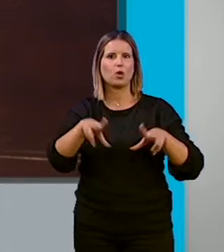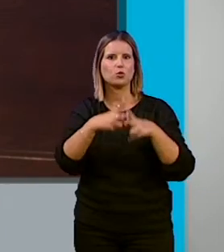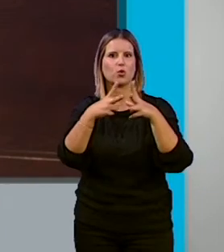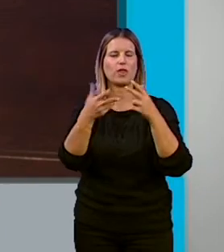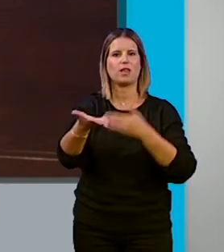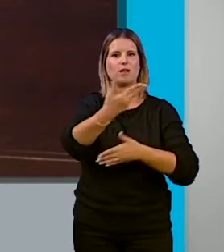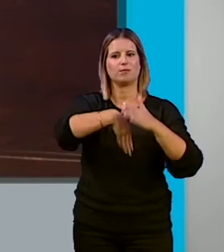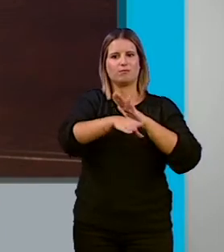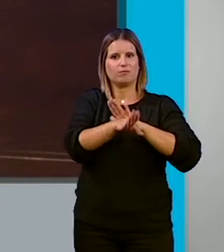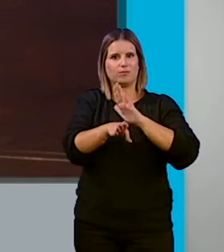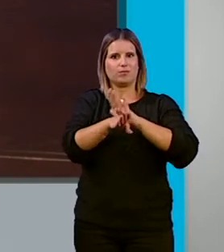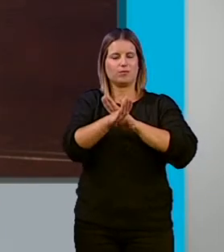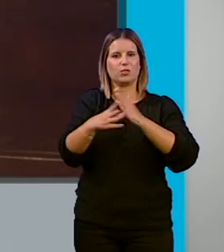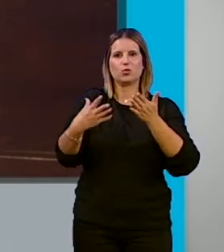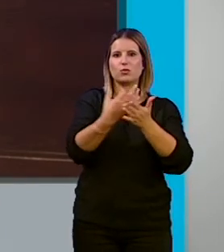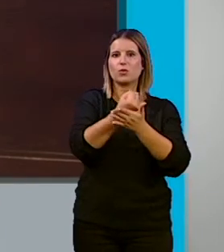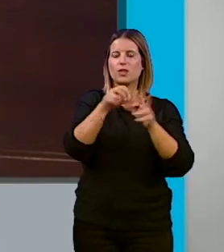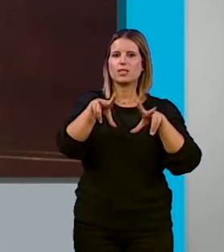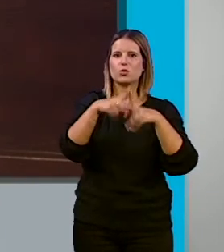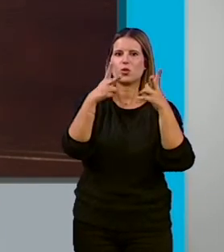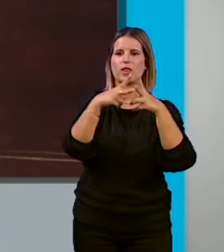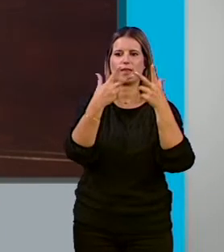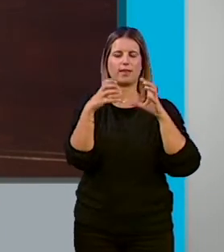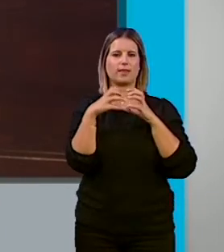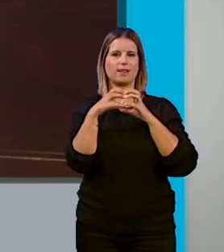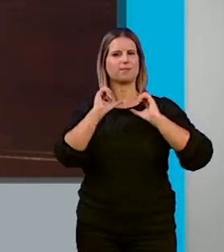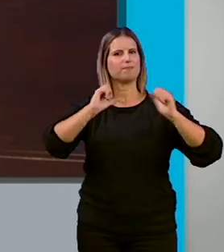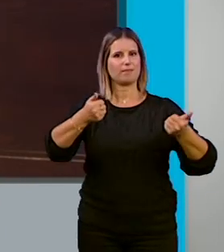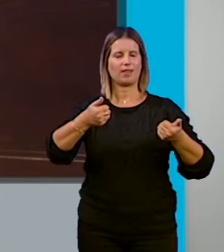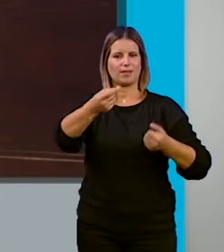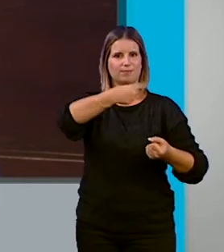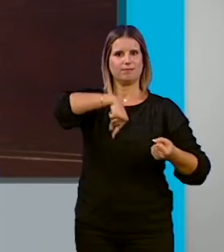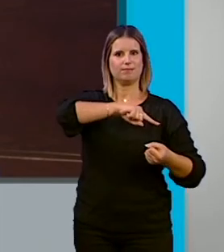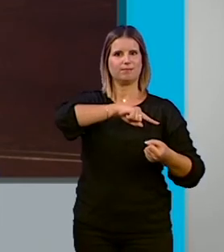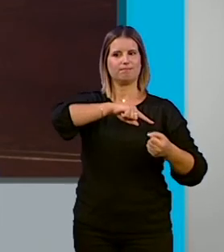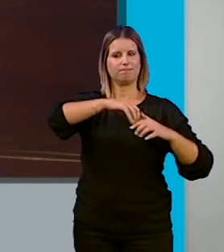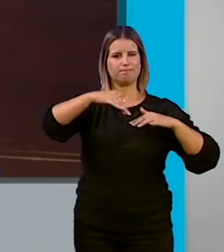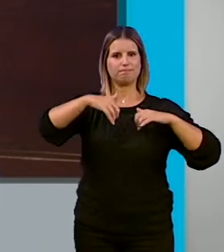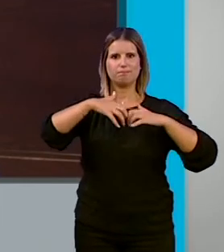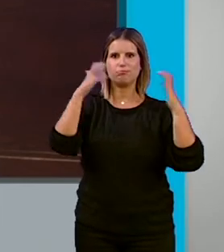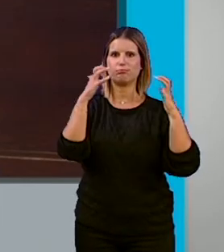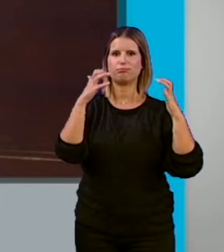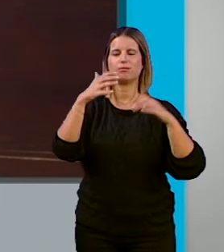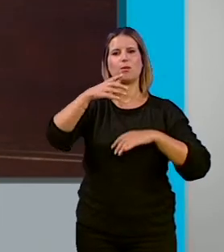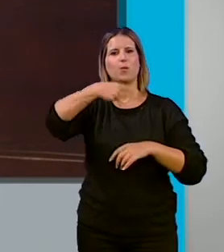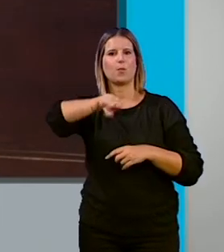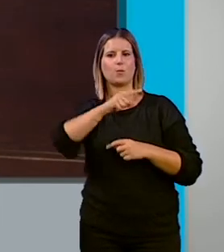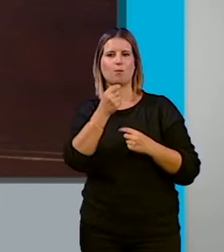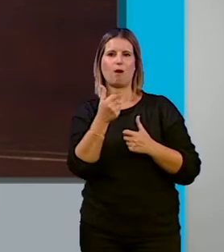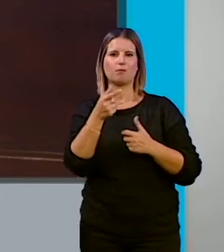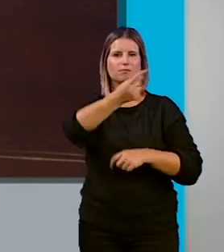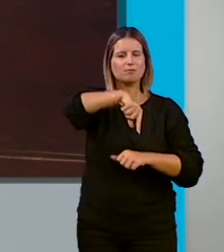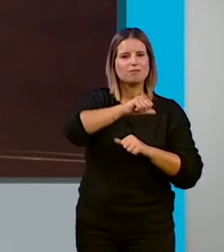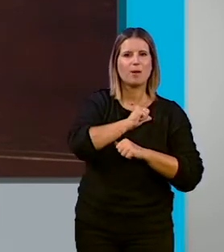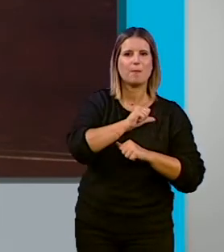queremos involucrar a toda la sociedad granadina y empezar, pues bueno, pues a remontar esto, a dar un poquito de esperanza